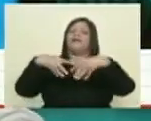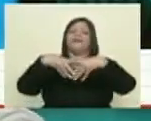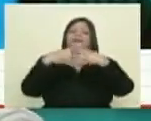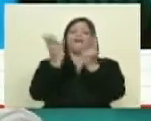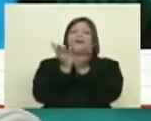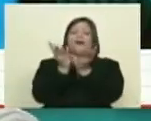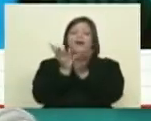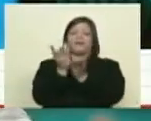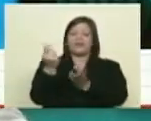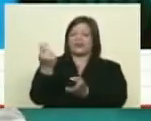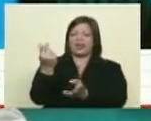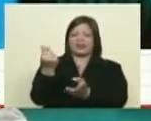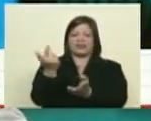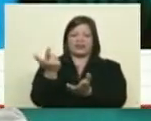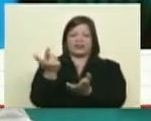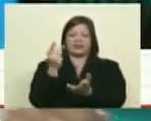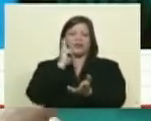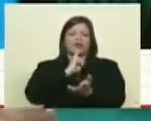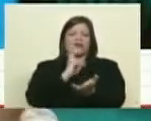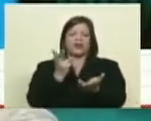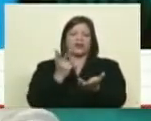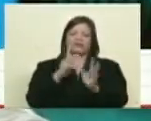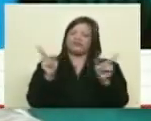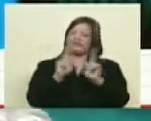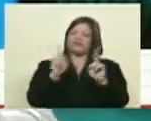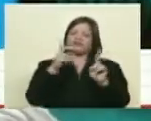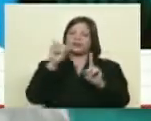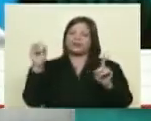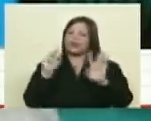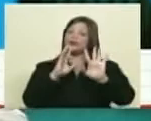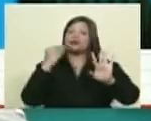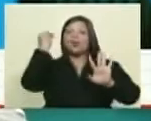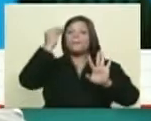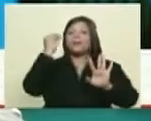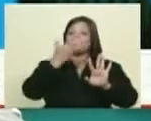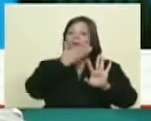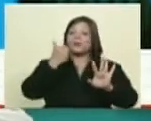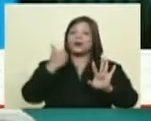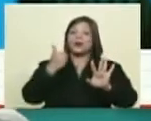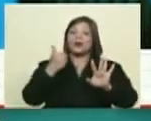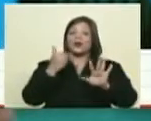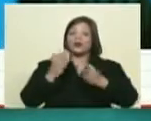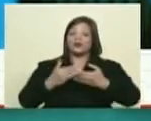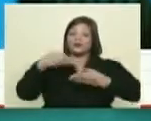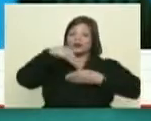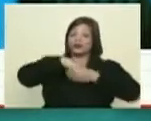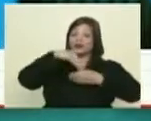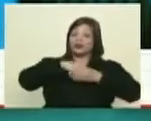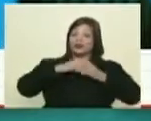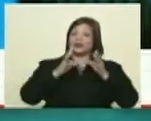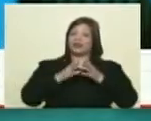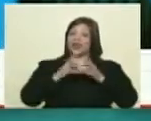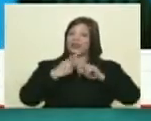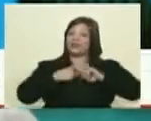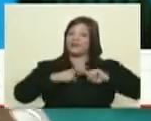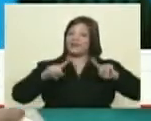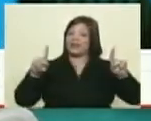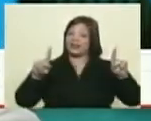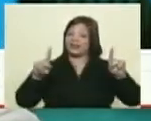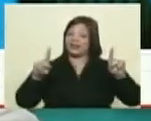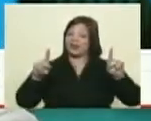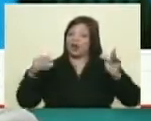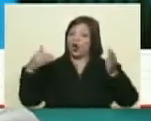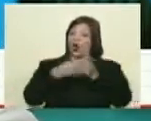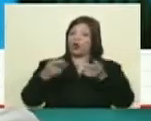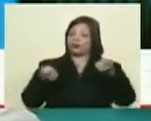pero bueno creo que habría que haber tomado una mayor cantidad de información sobre el lado nuestro el lado distinto contra hegemónico